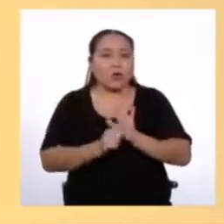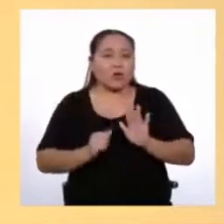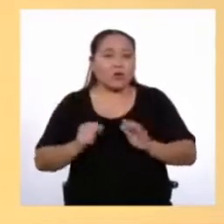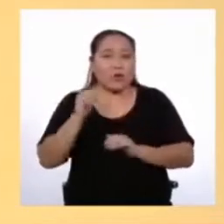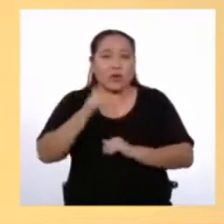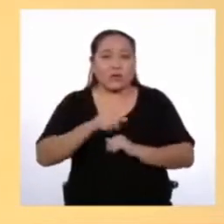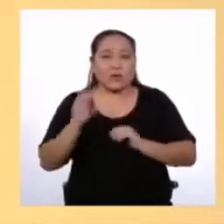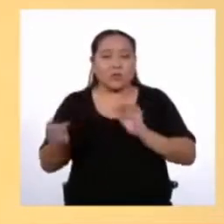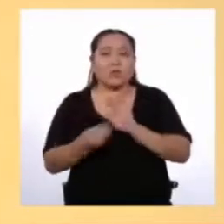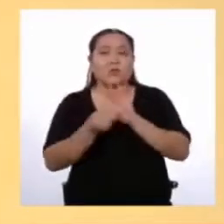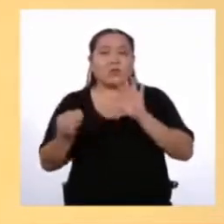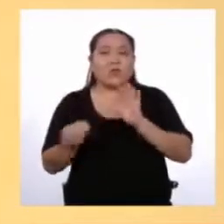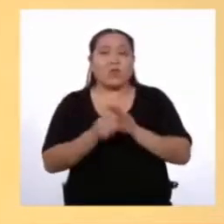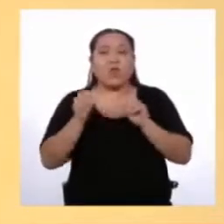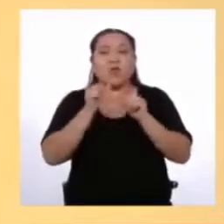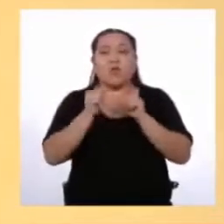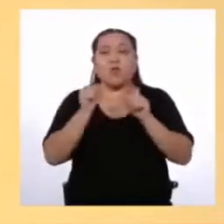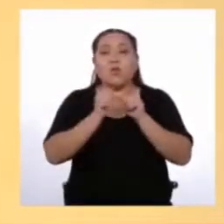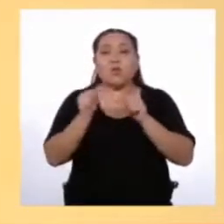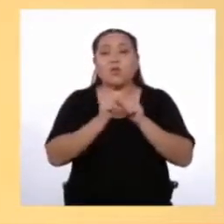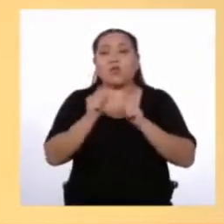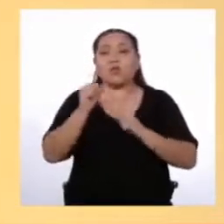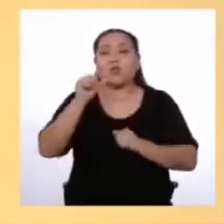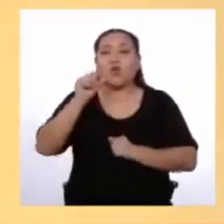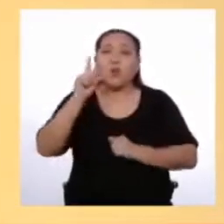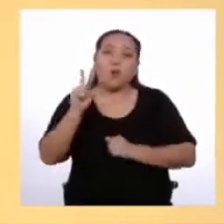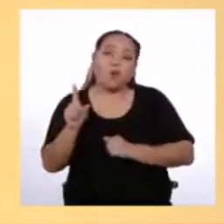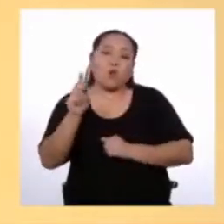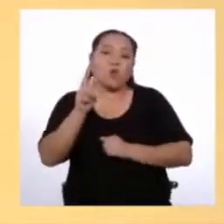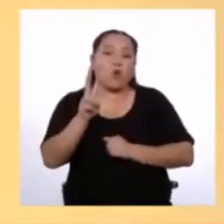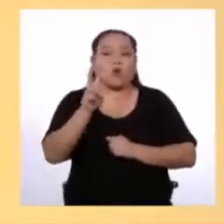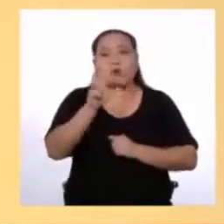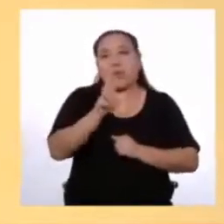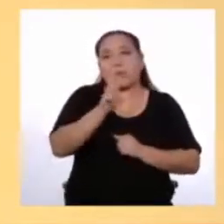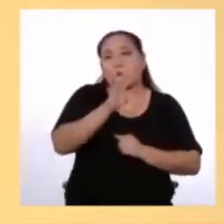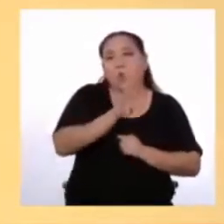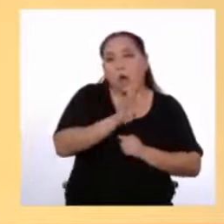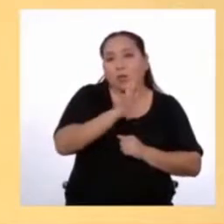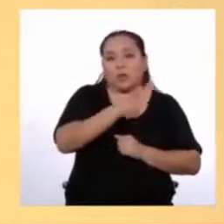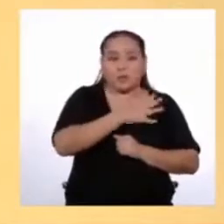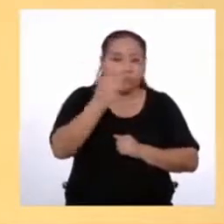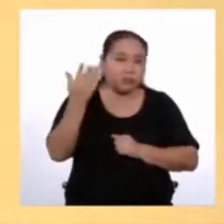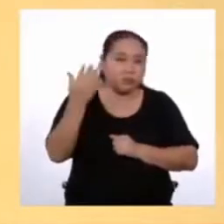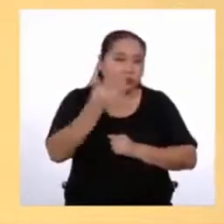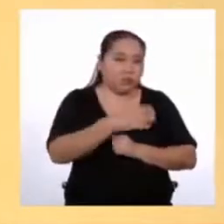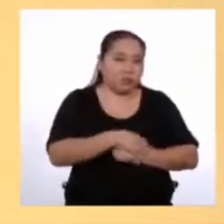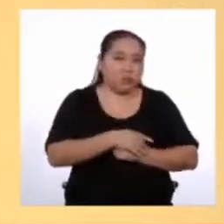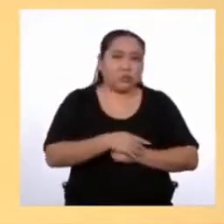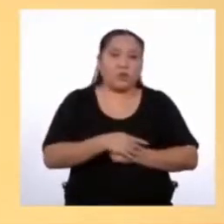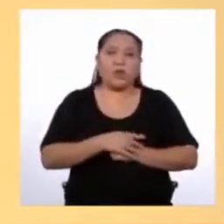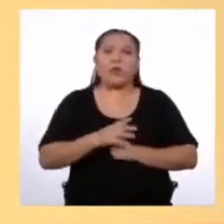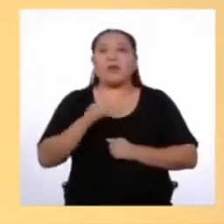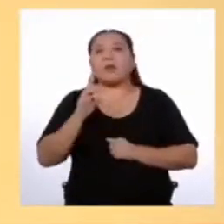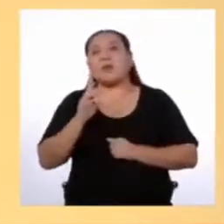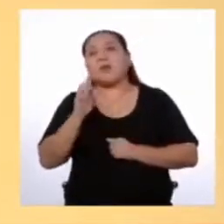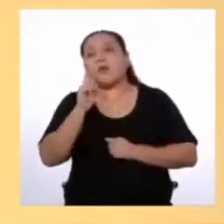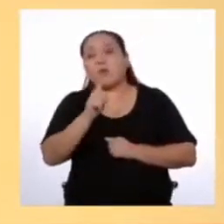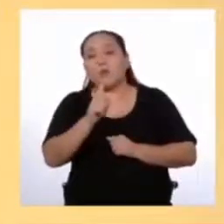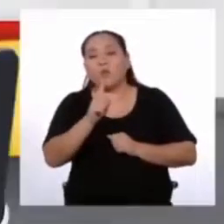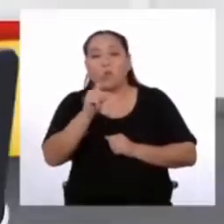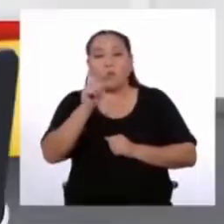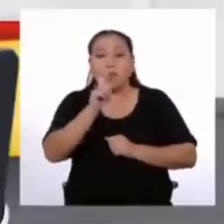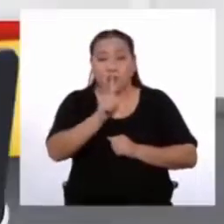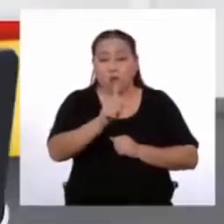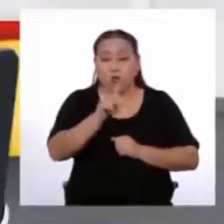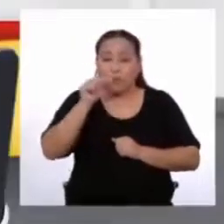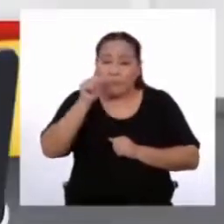la integran se expresan en números cardinales 1, 2, 3, seguidos de un punto y espacio en blanco